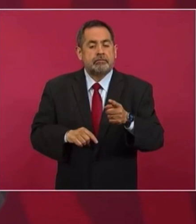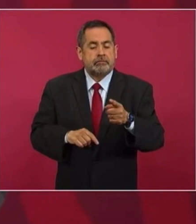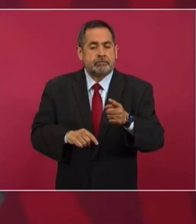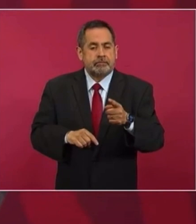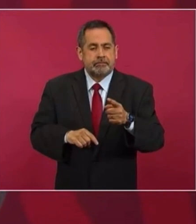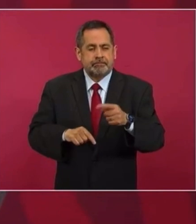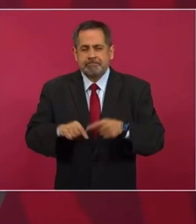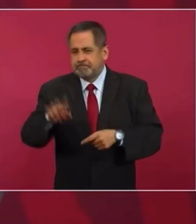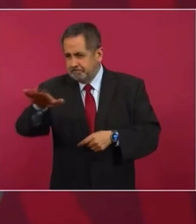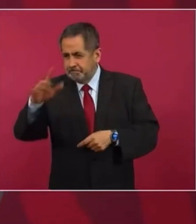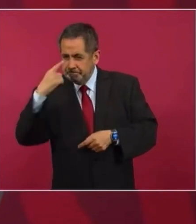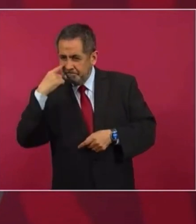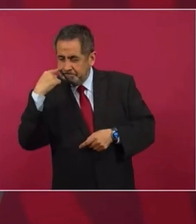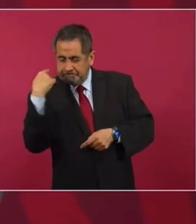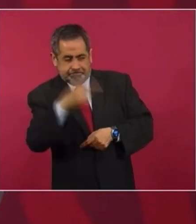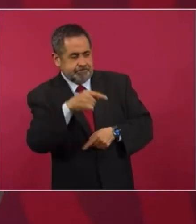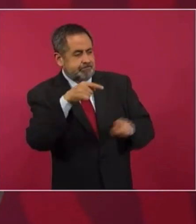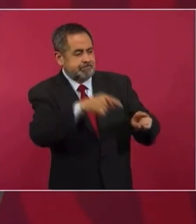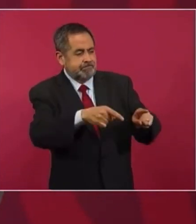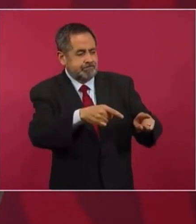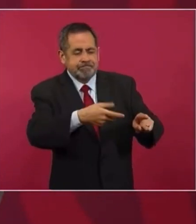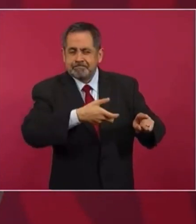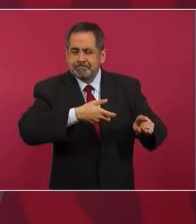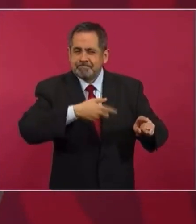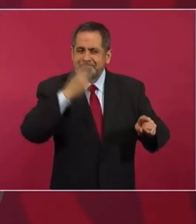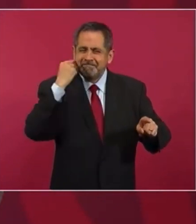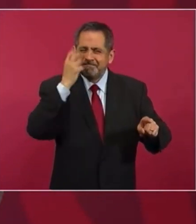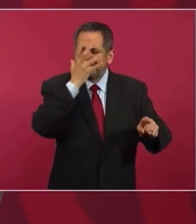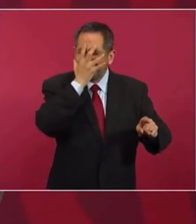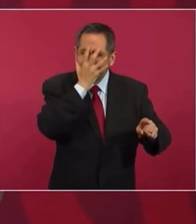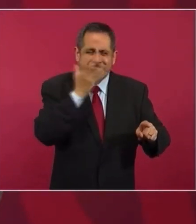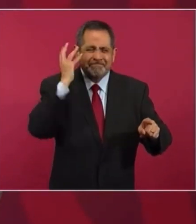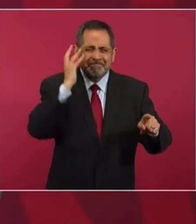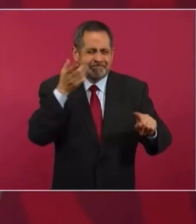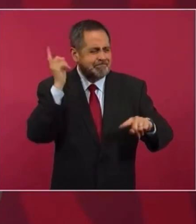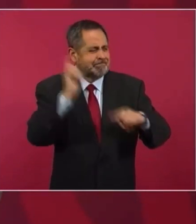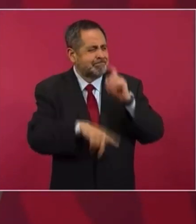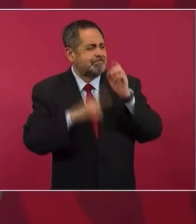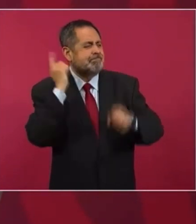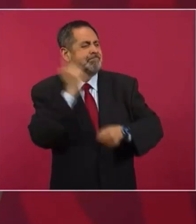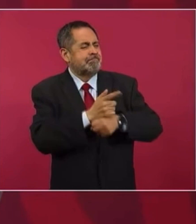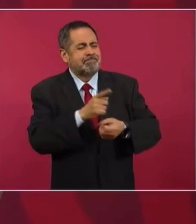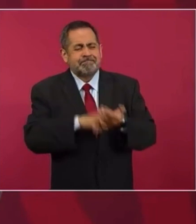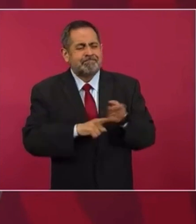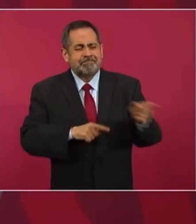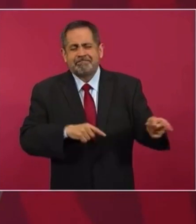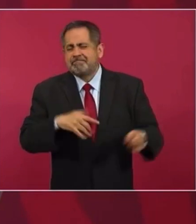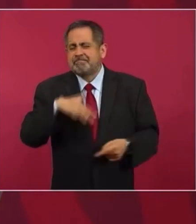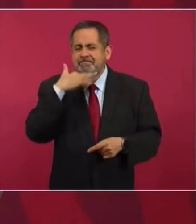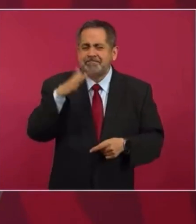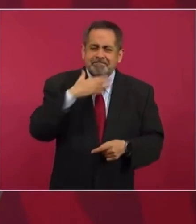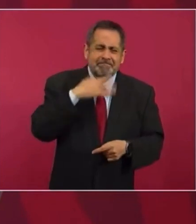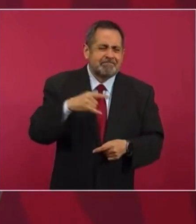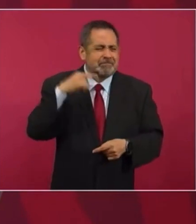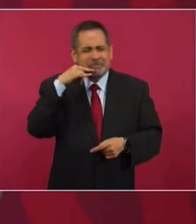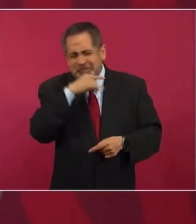máscara a los conservadores corruptos, hipócritas,